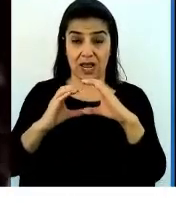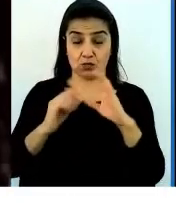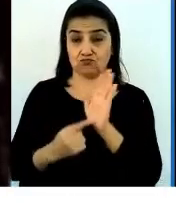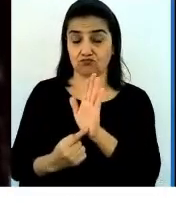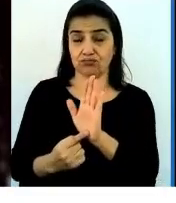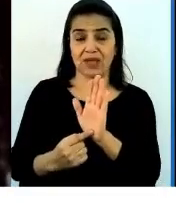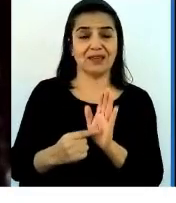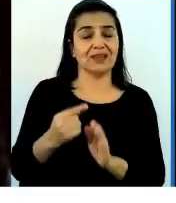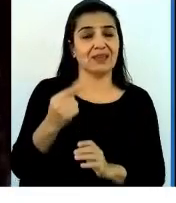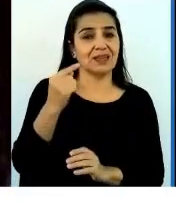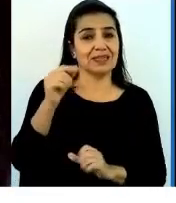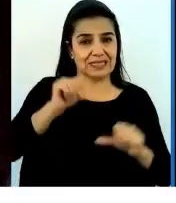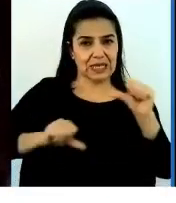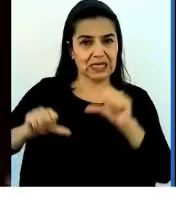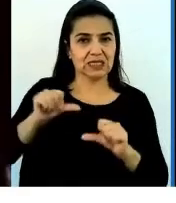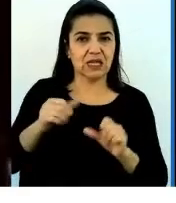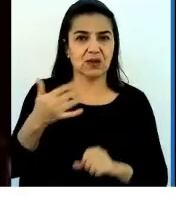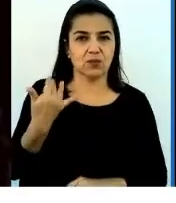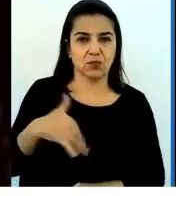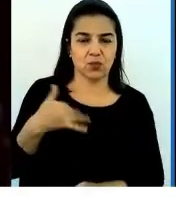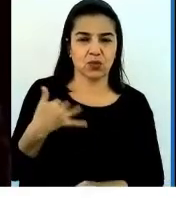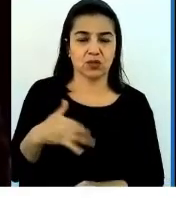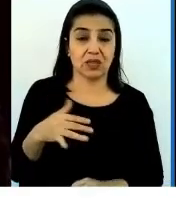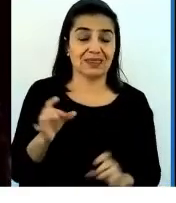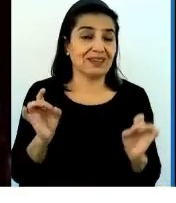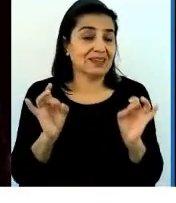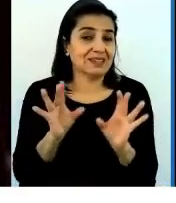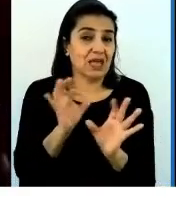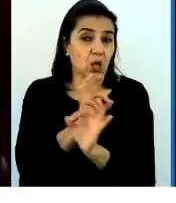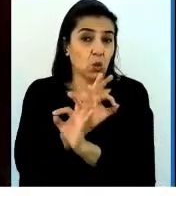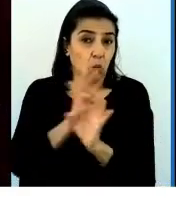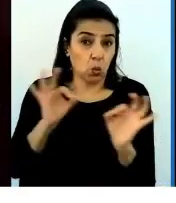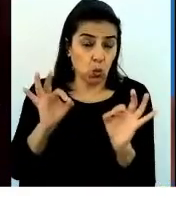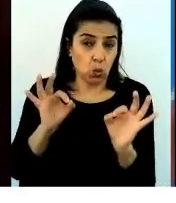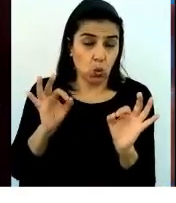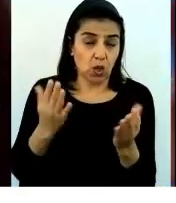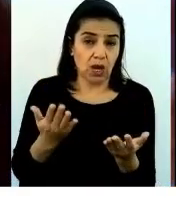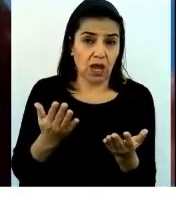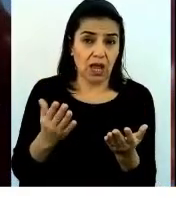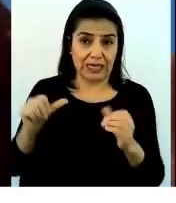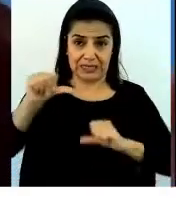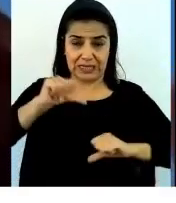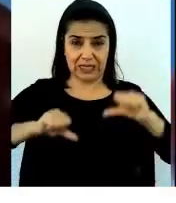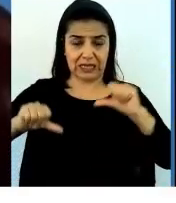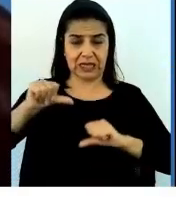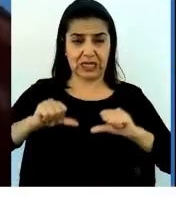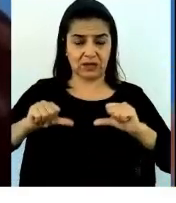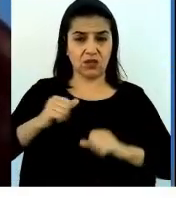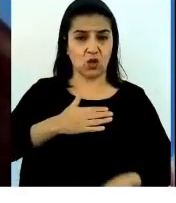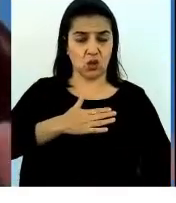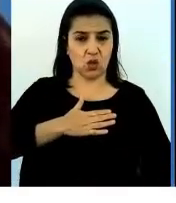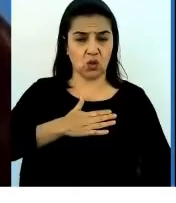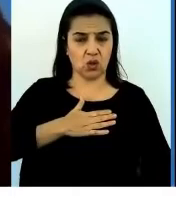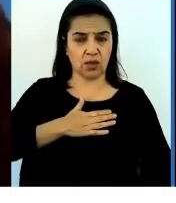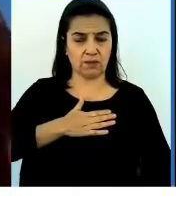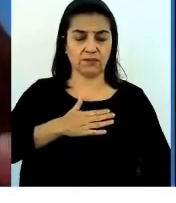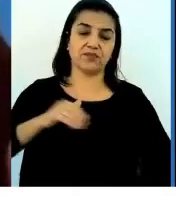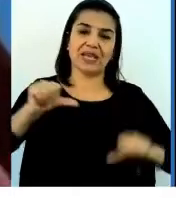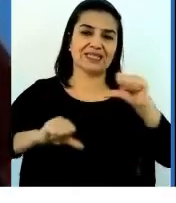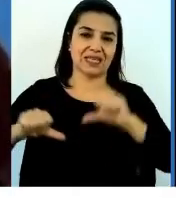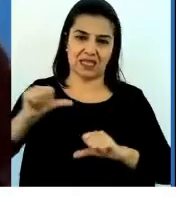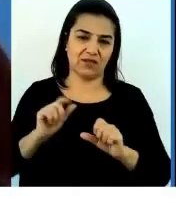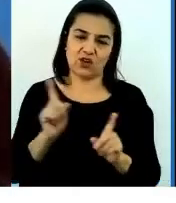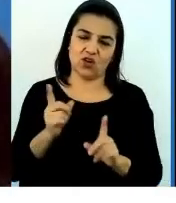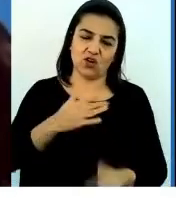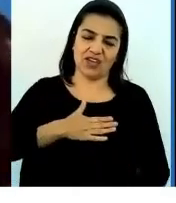importante. Quizás nunca lo hemos, los científicos quieren, no quieren,